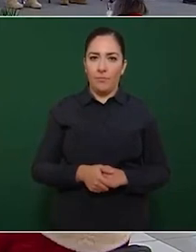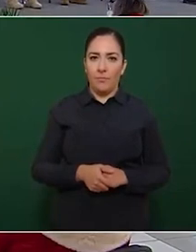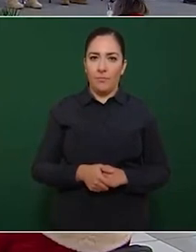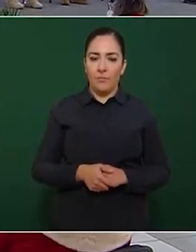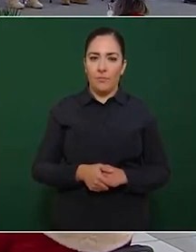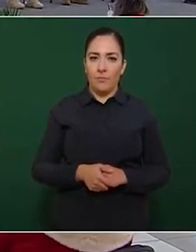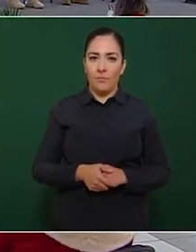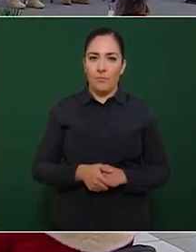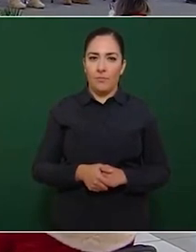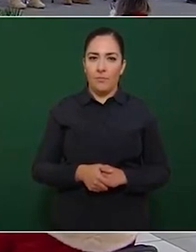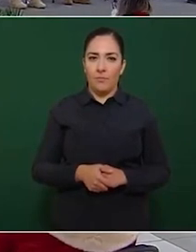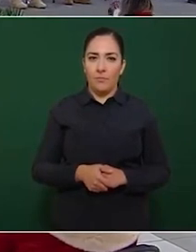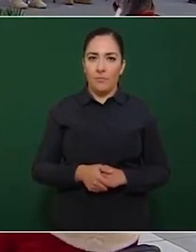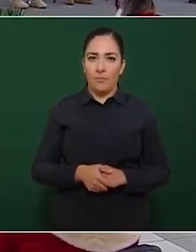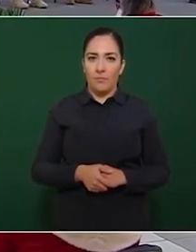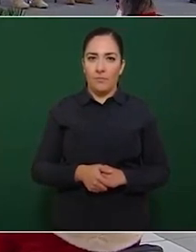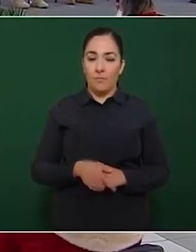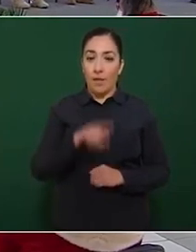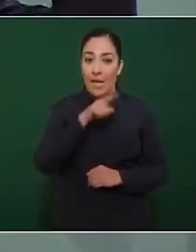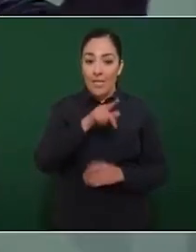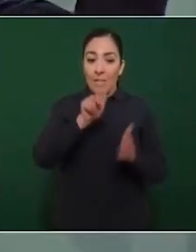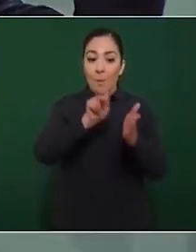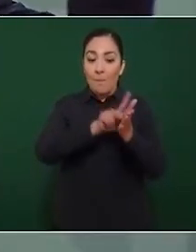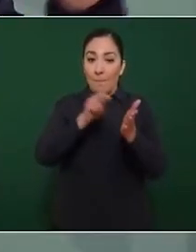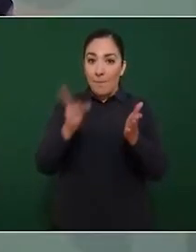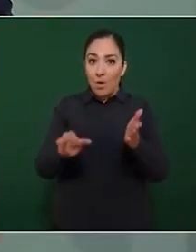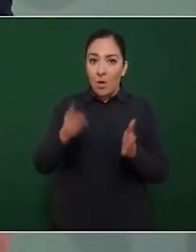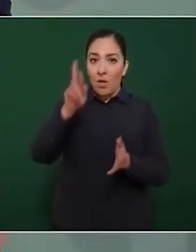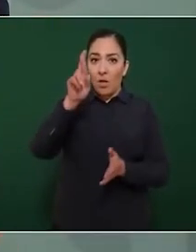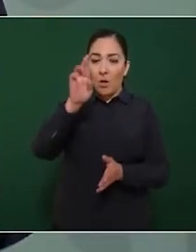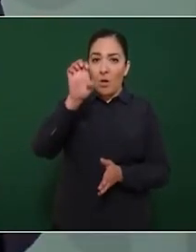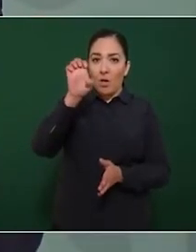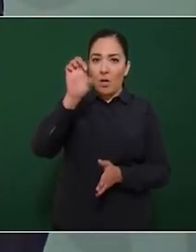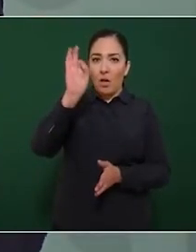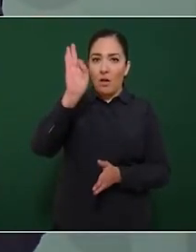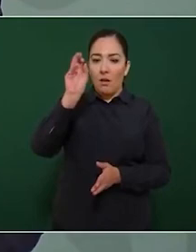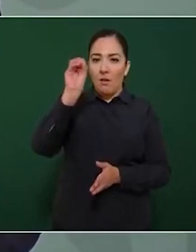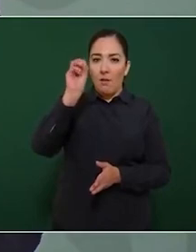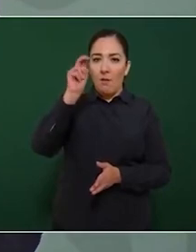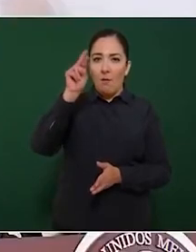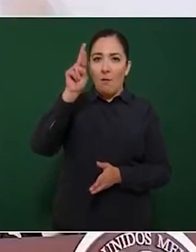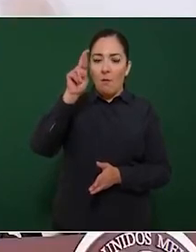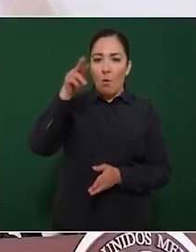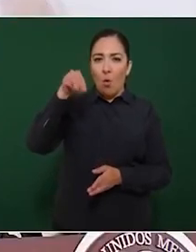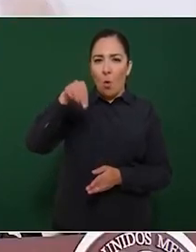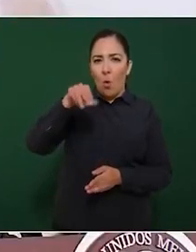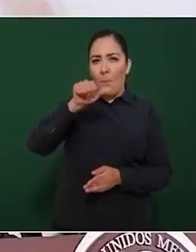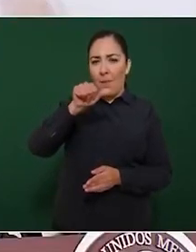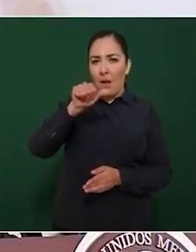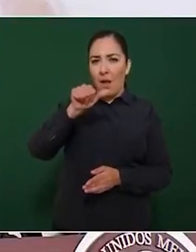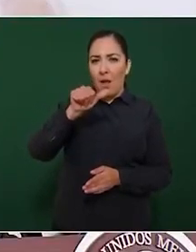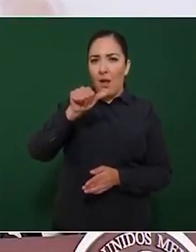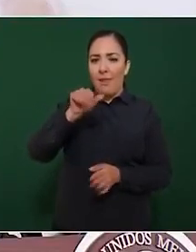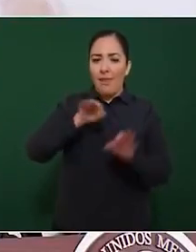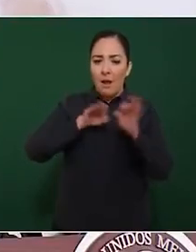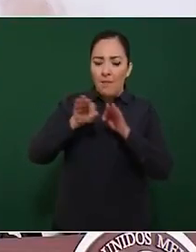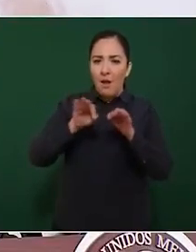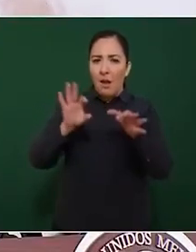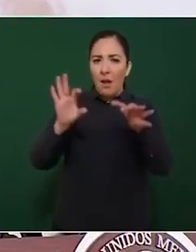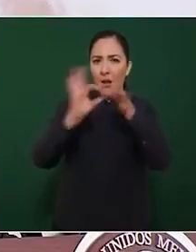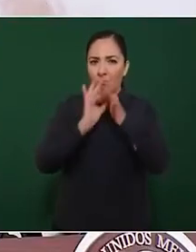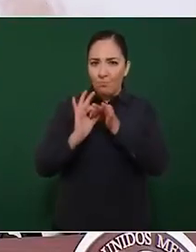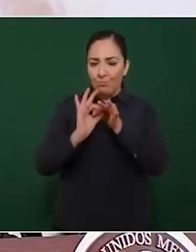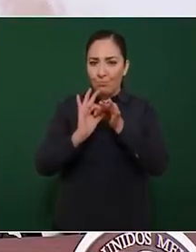un medio al servicio de la mafia del poder que ha